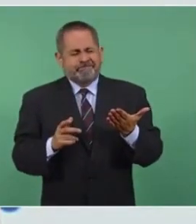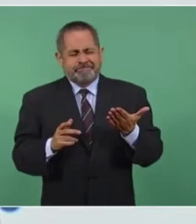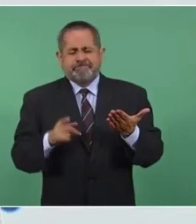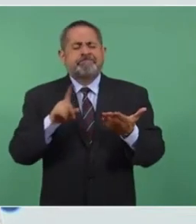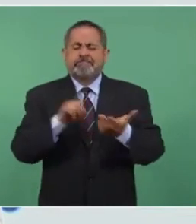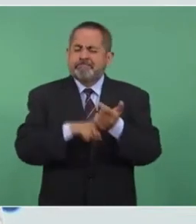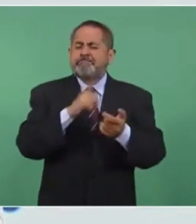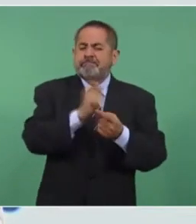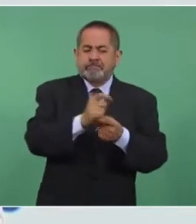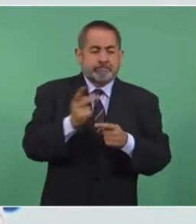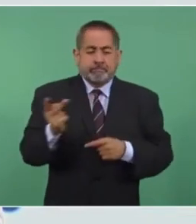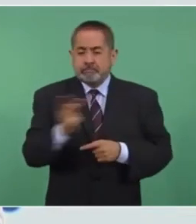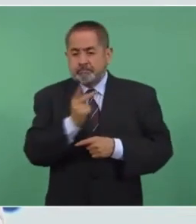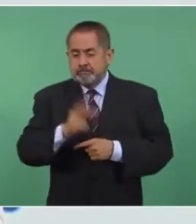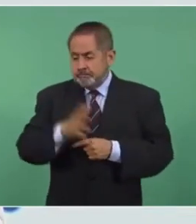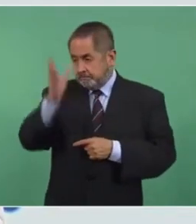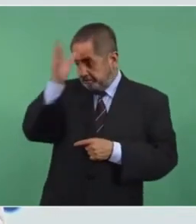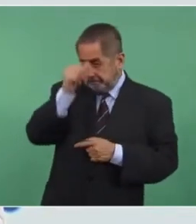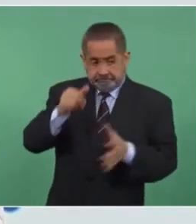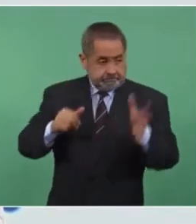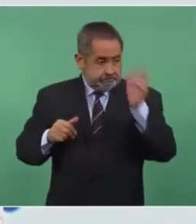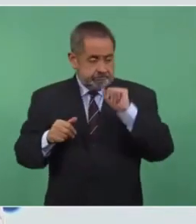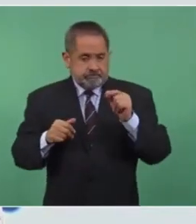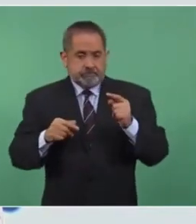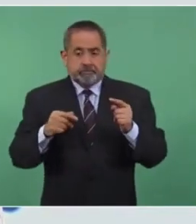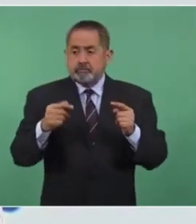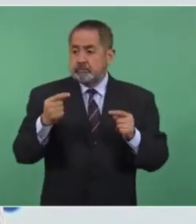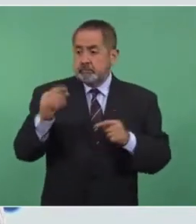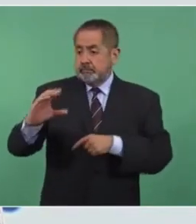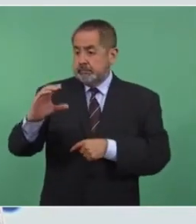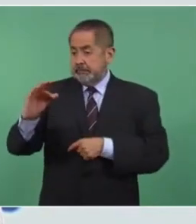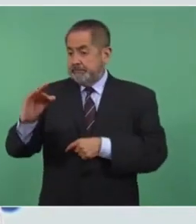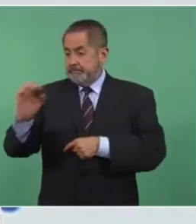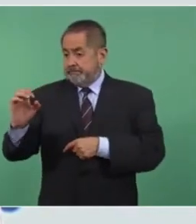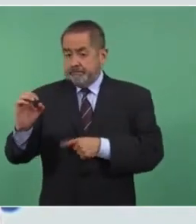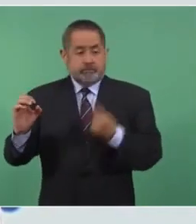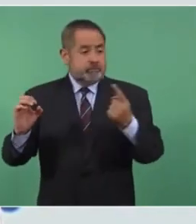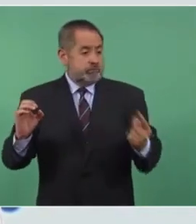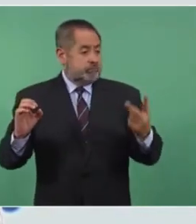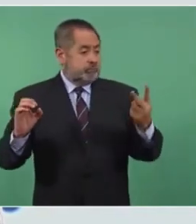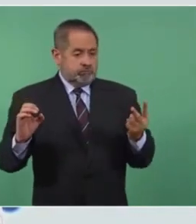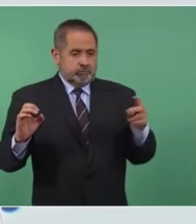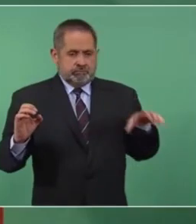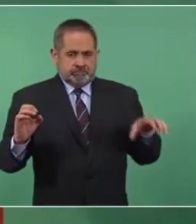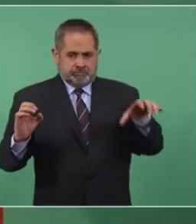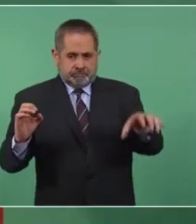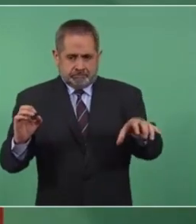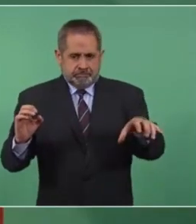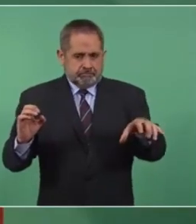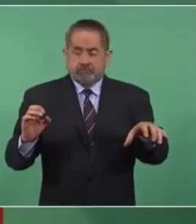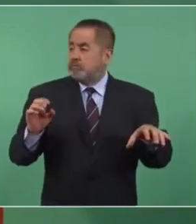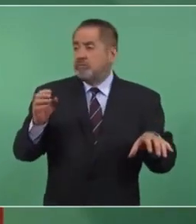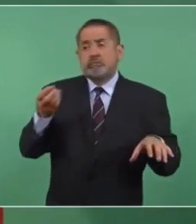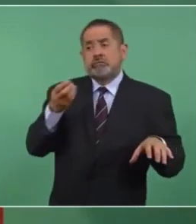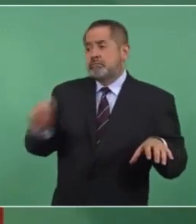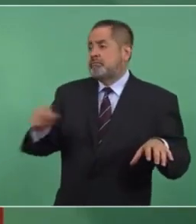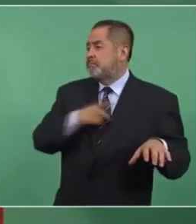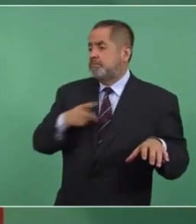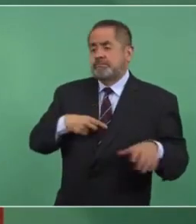impuestos entre dos de las subsidiarias de la propia CFE para que compren